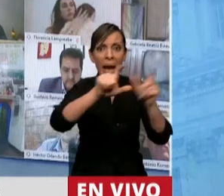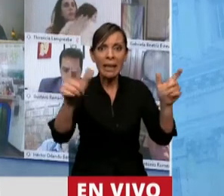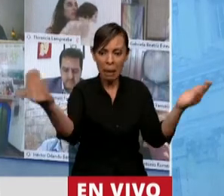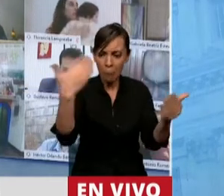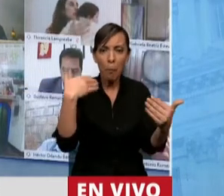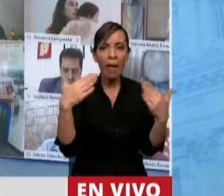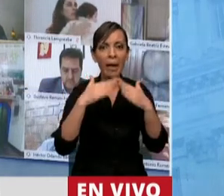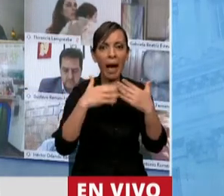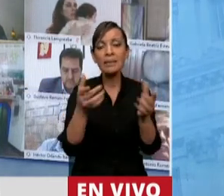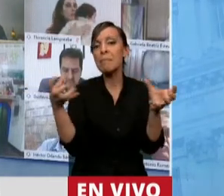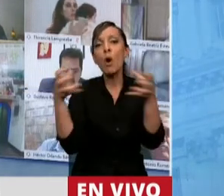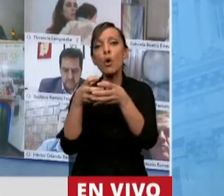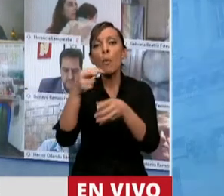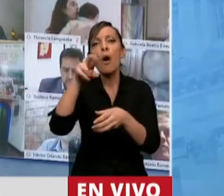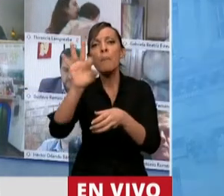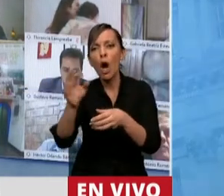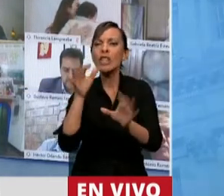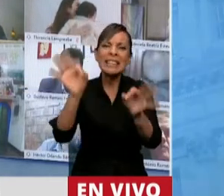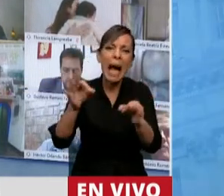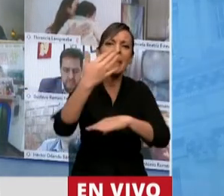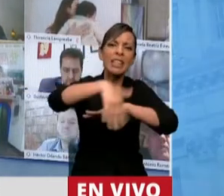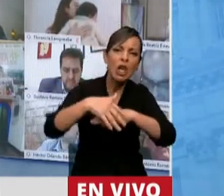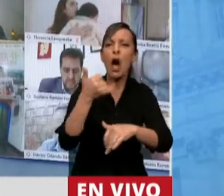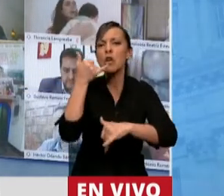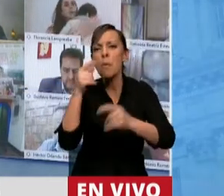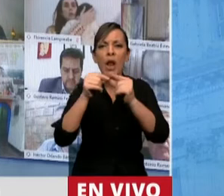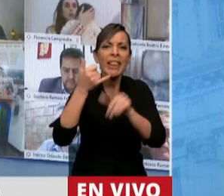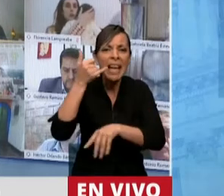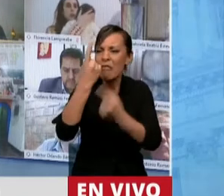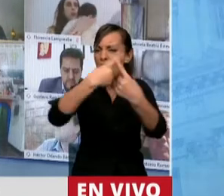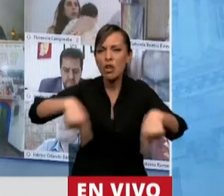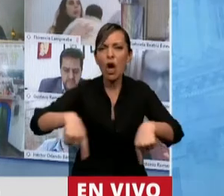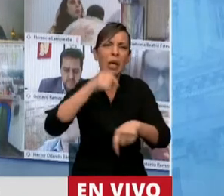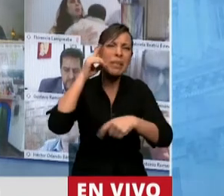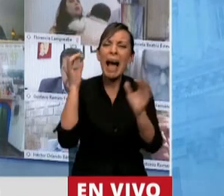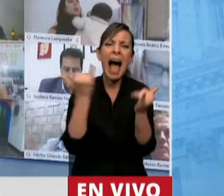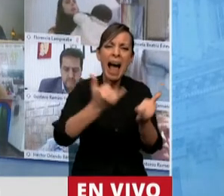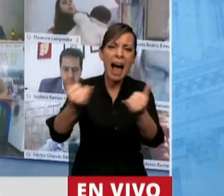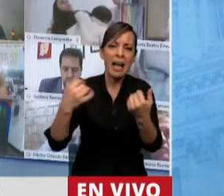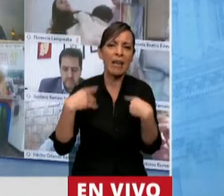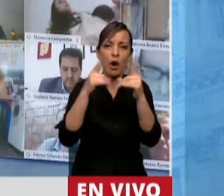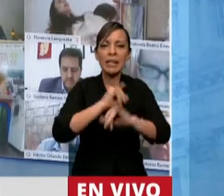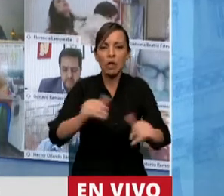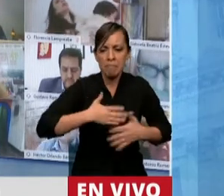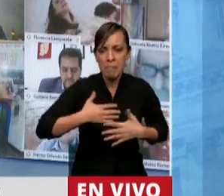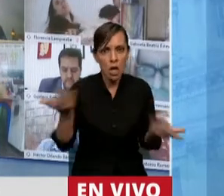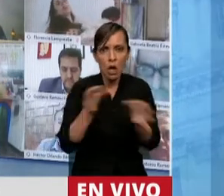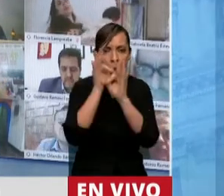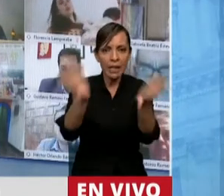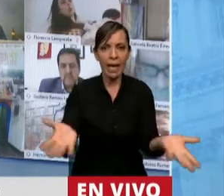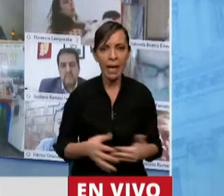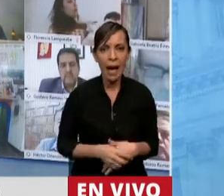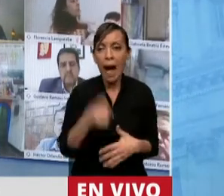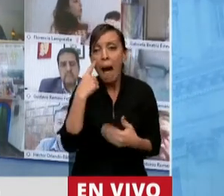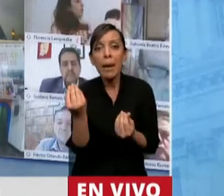cual, además, la gente del PRO, le pasó teléfono, dirección, lo que pasó a los whatsapps, todos los que nos escriben, hagamos lo que